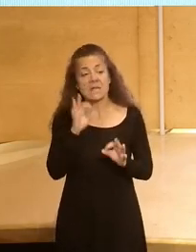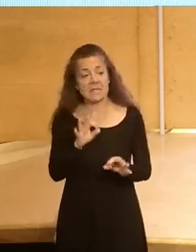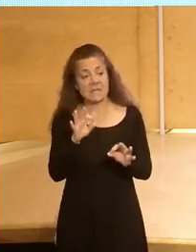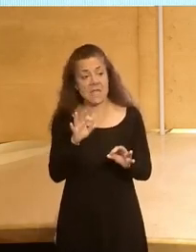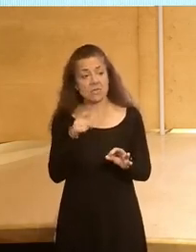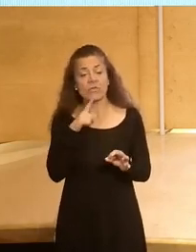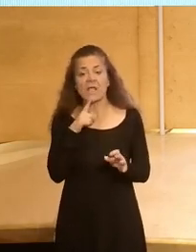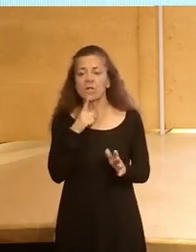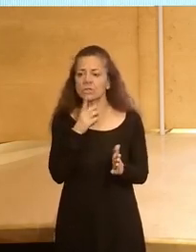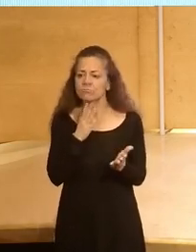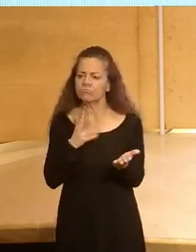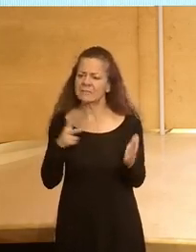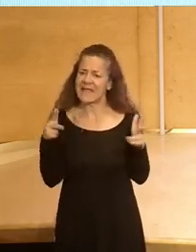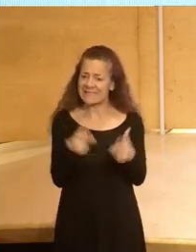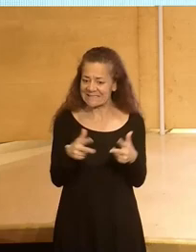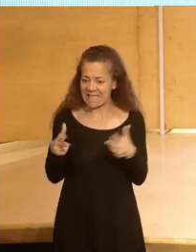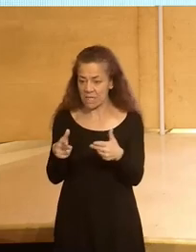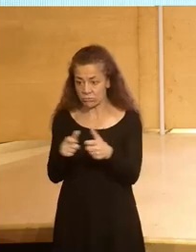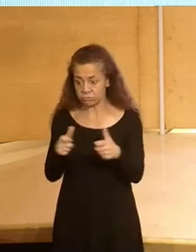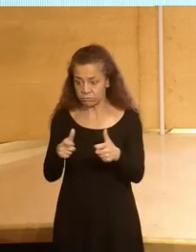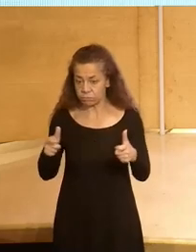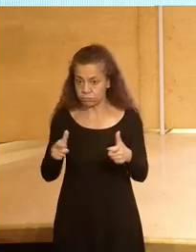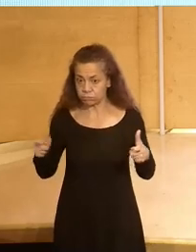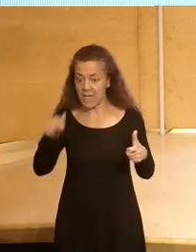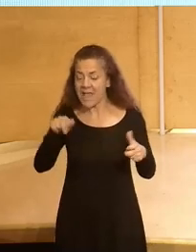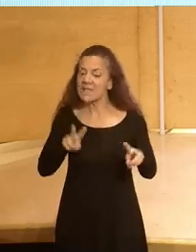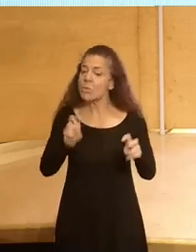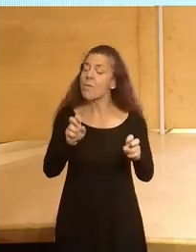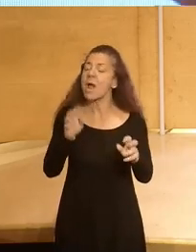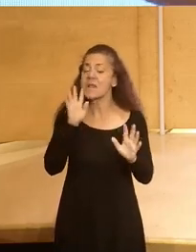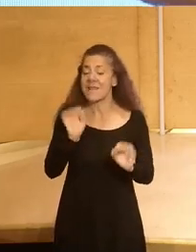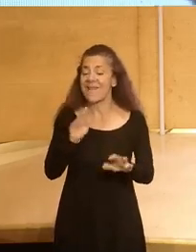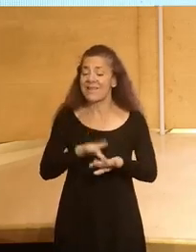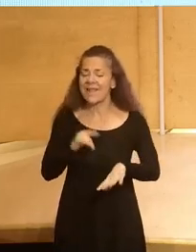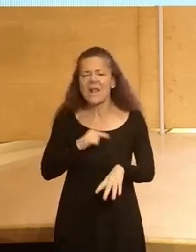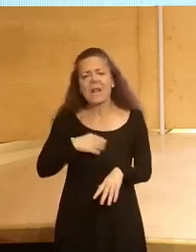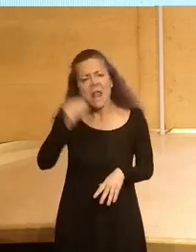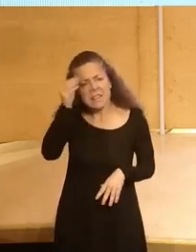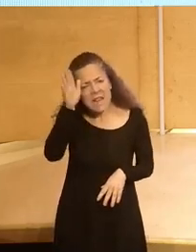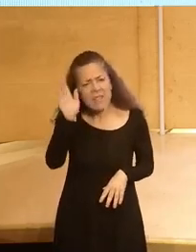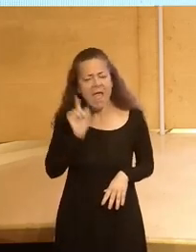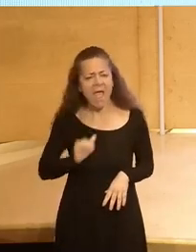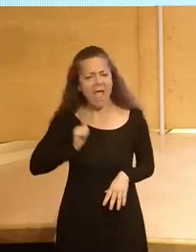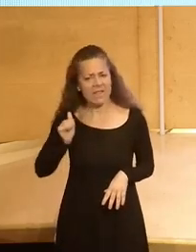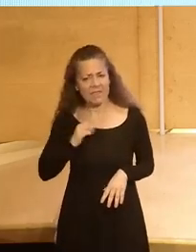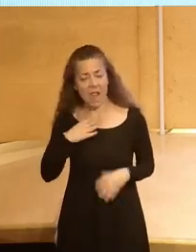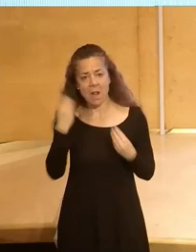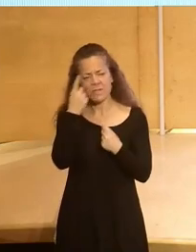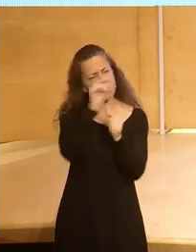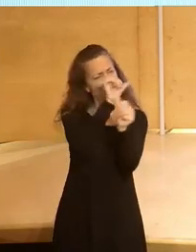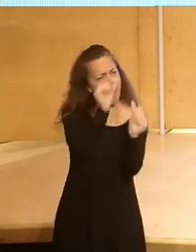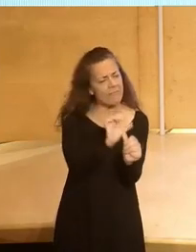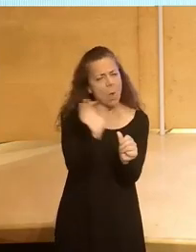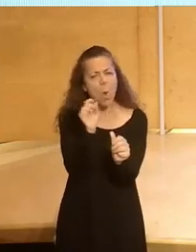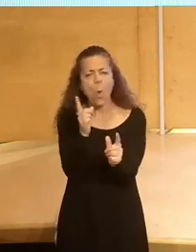de que los sesgos que existen se agranden en esa nueva realidad digital de que la inteligencia artificial piense de una determinada manera